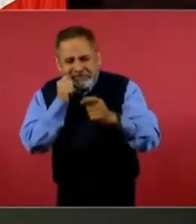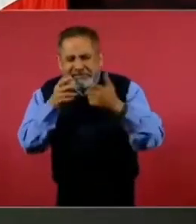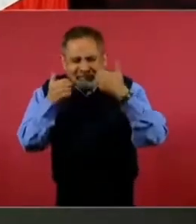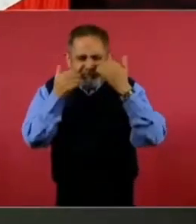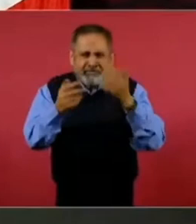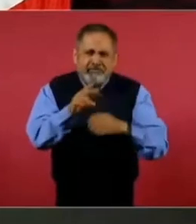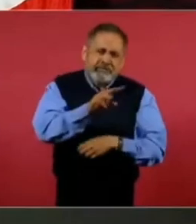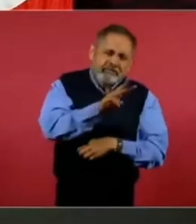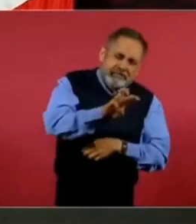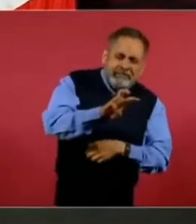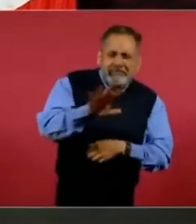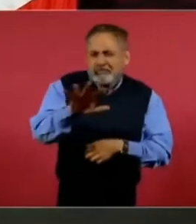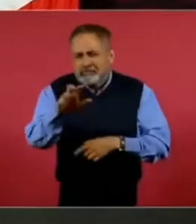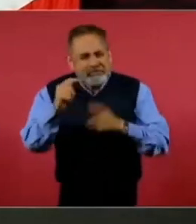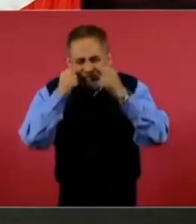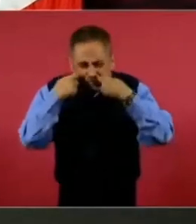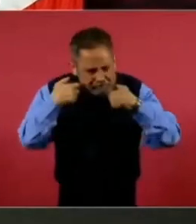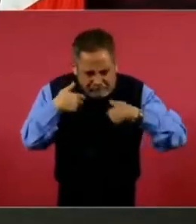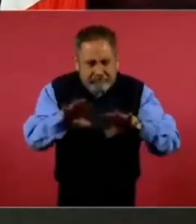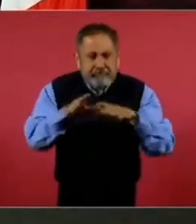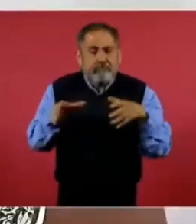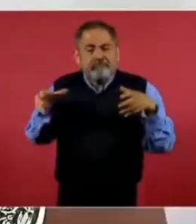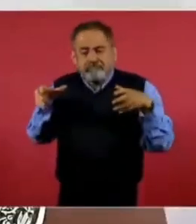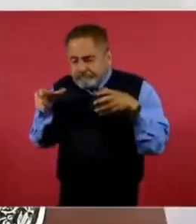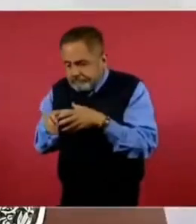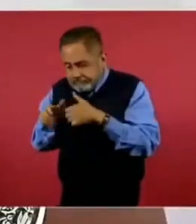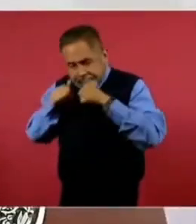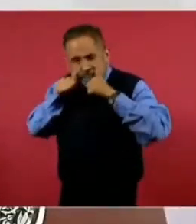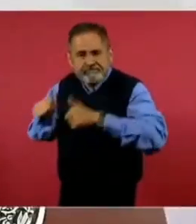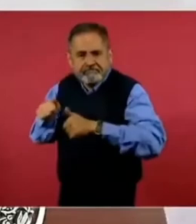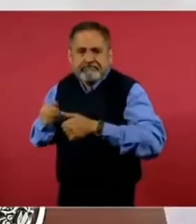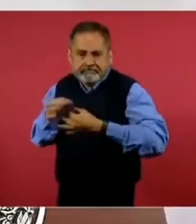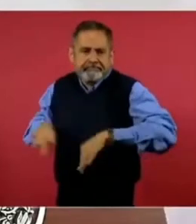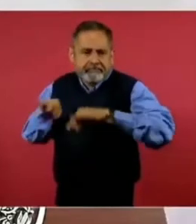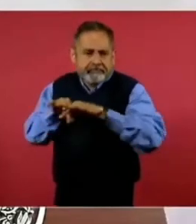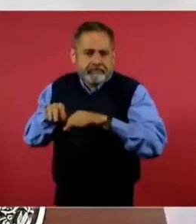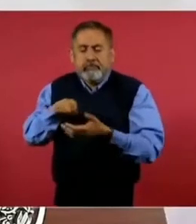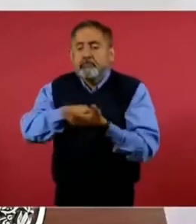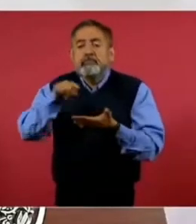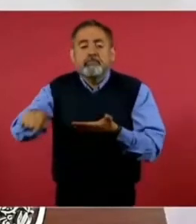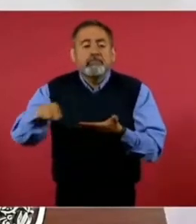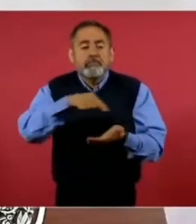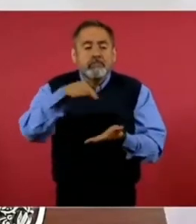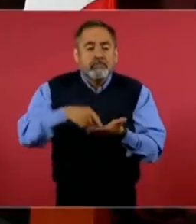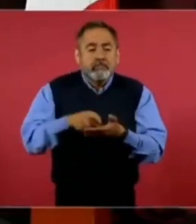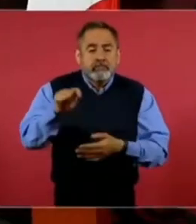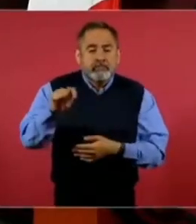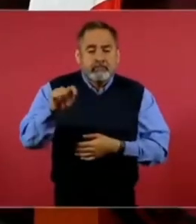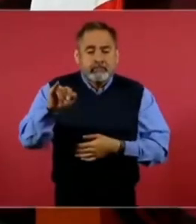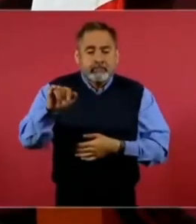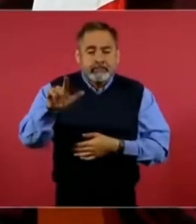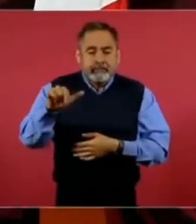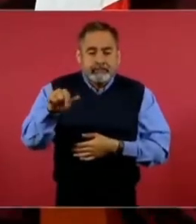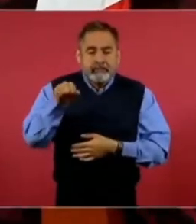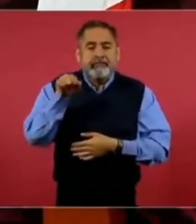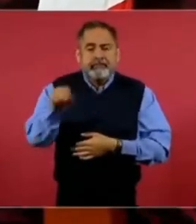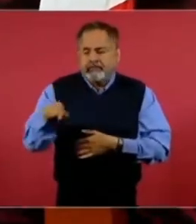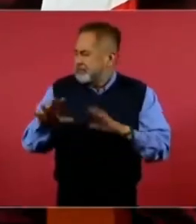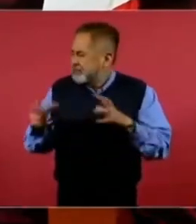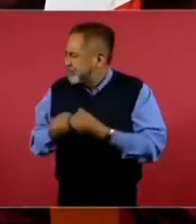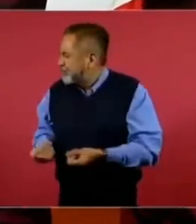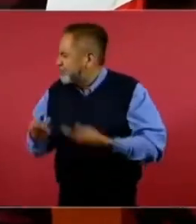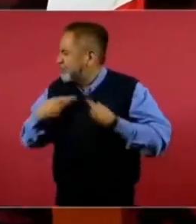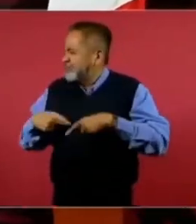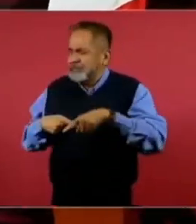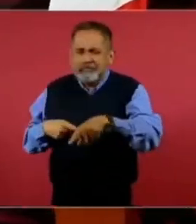o sea, acabamos de tener un asunto en Tila de cuántos